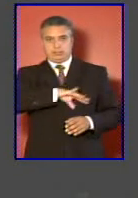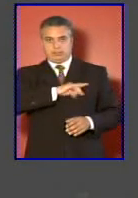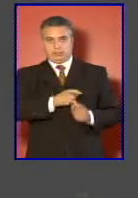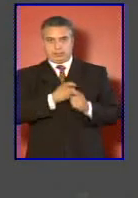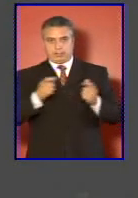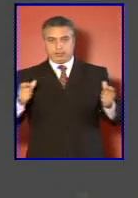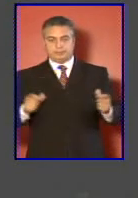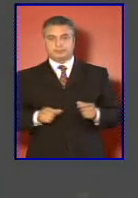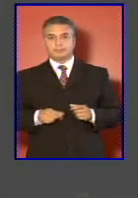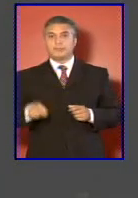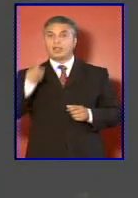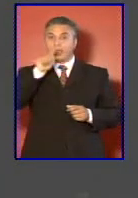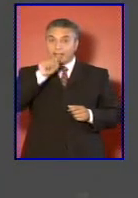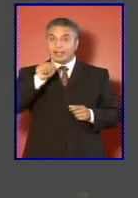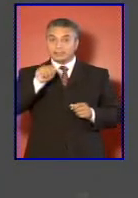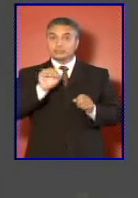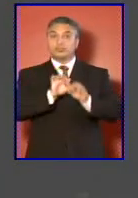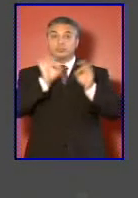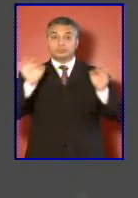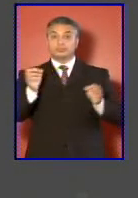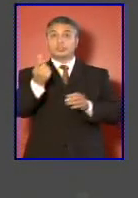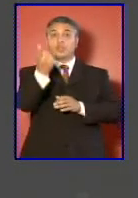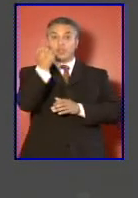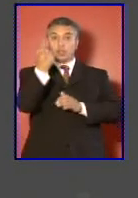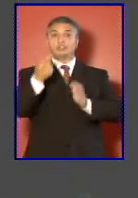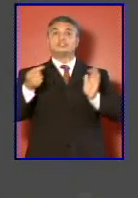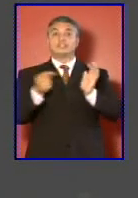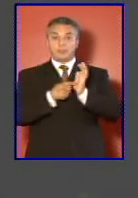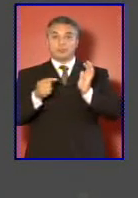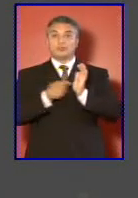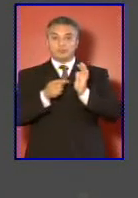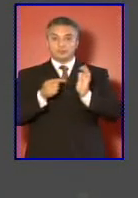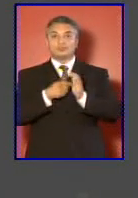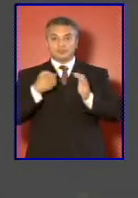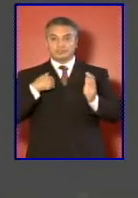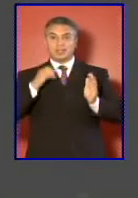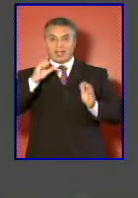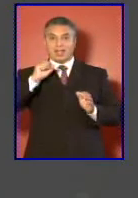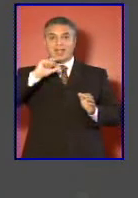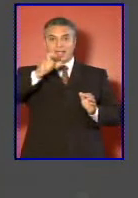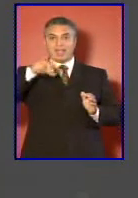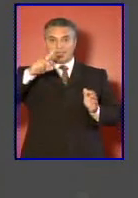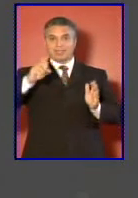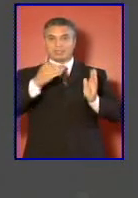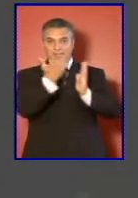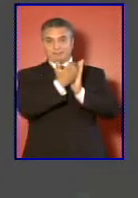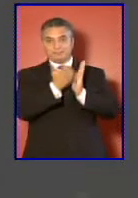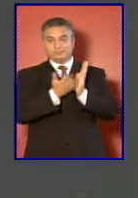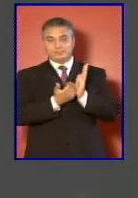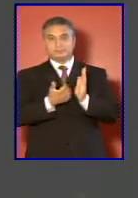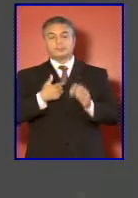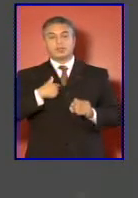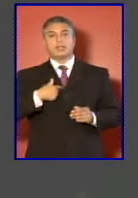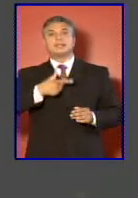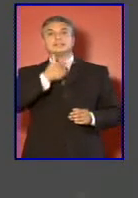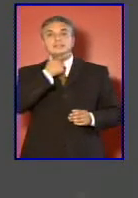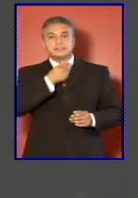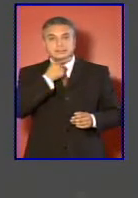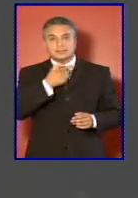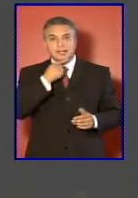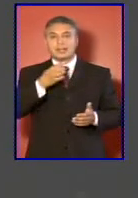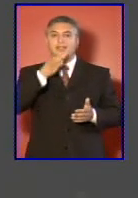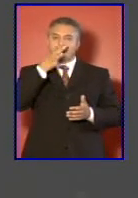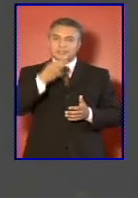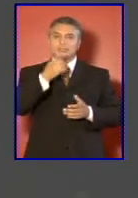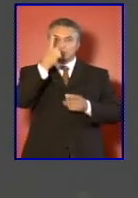eso completa los 11 puntos de nuestra agenda quisiera decir